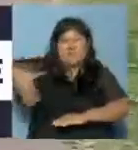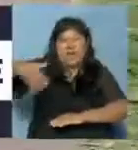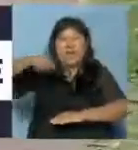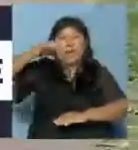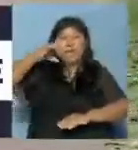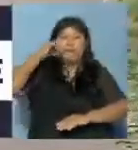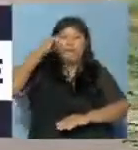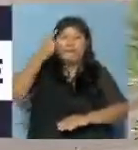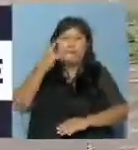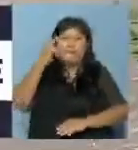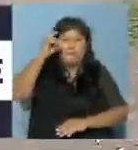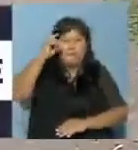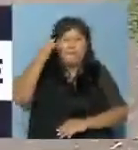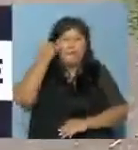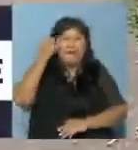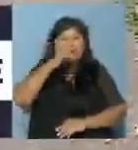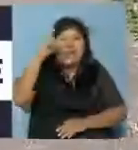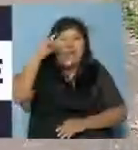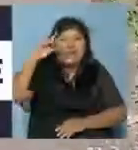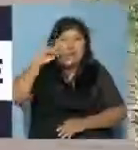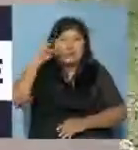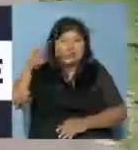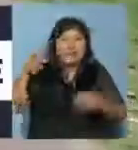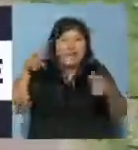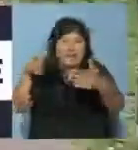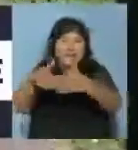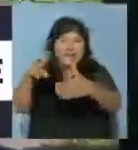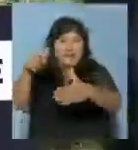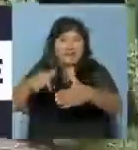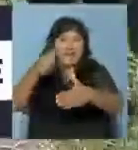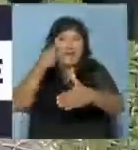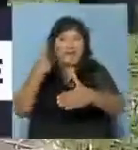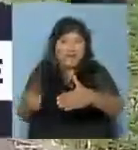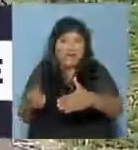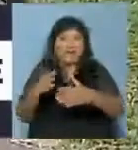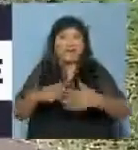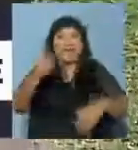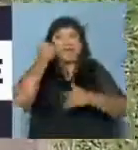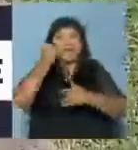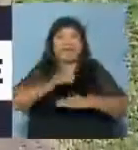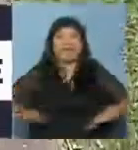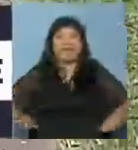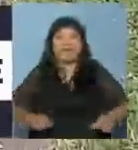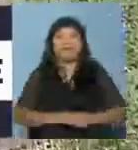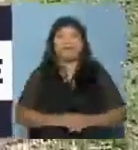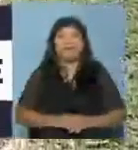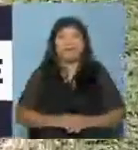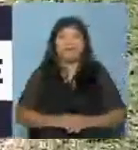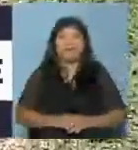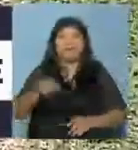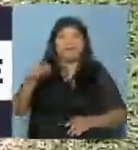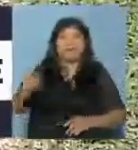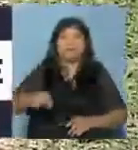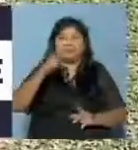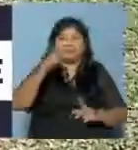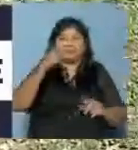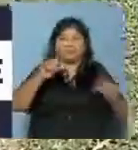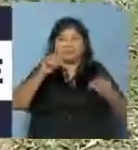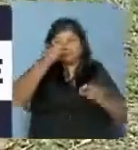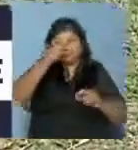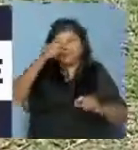esquina Pueyrredón, donde nosotros podemos ver que una vez que se remueva esta unidad, la línea 27,